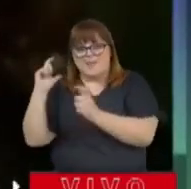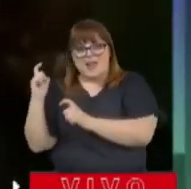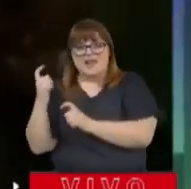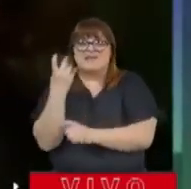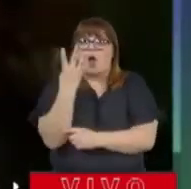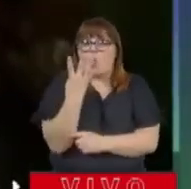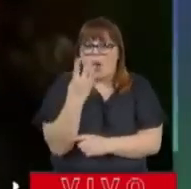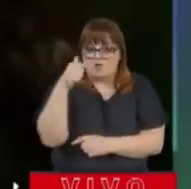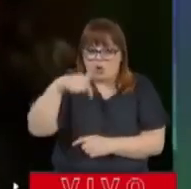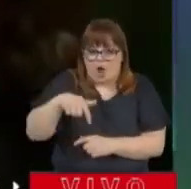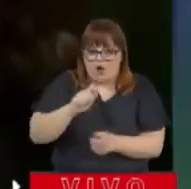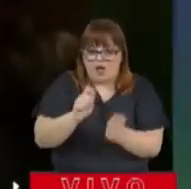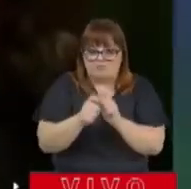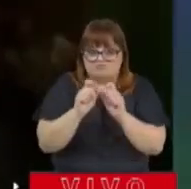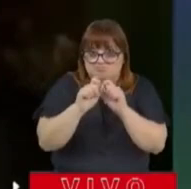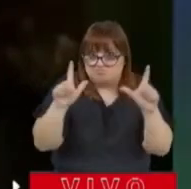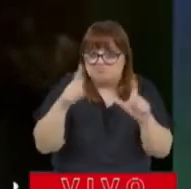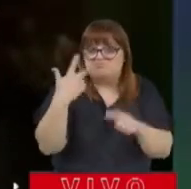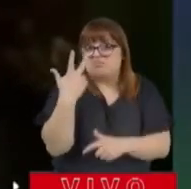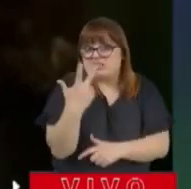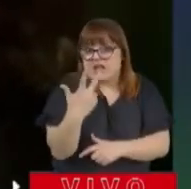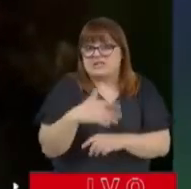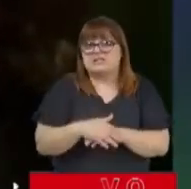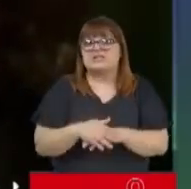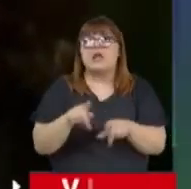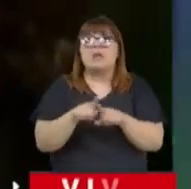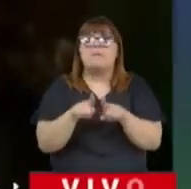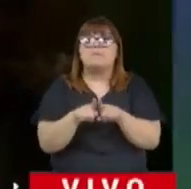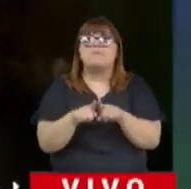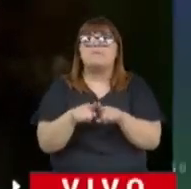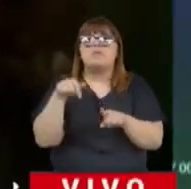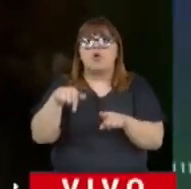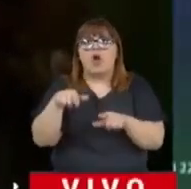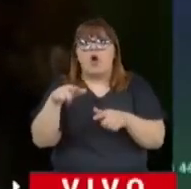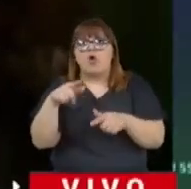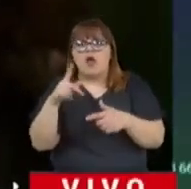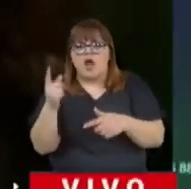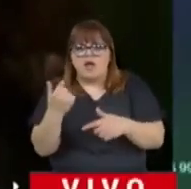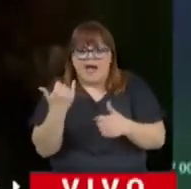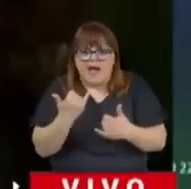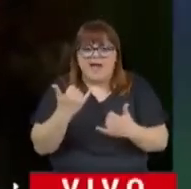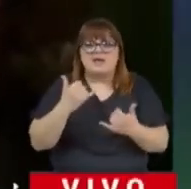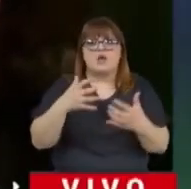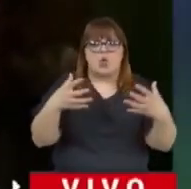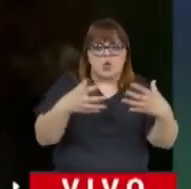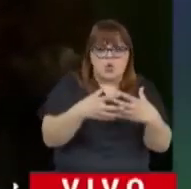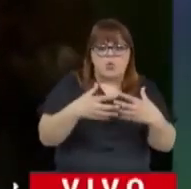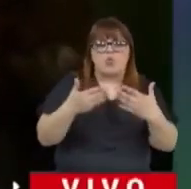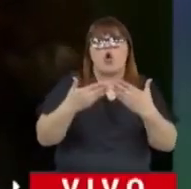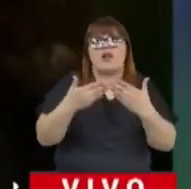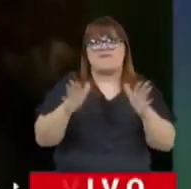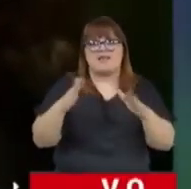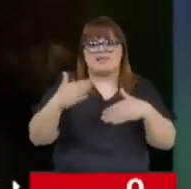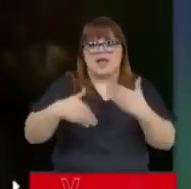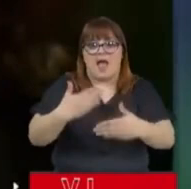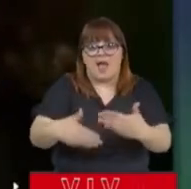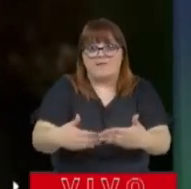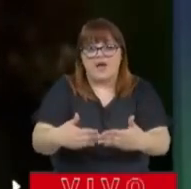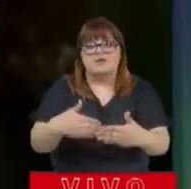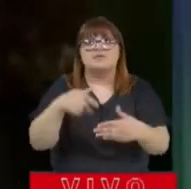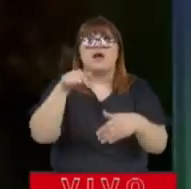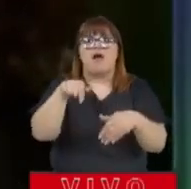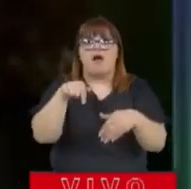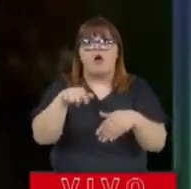bueno, esto fue bastante llamativo, sobre todo por esta cuestión de encontrarnos con una nueva fuerza, La Libertad Avanza,